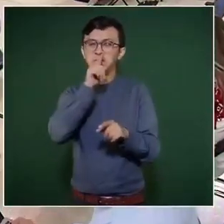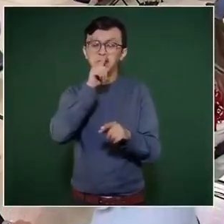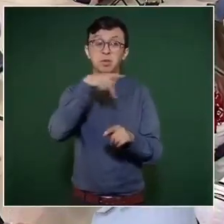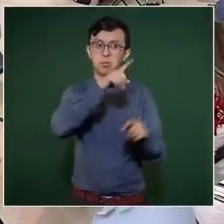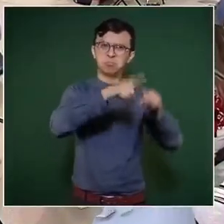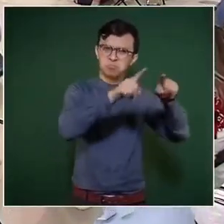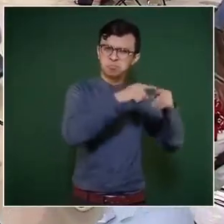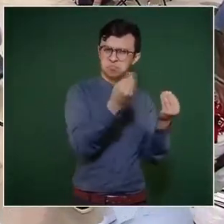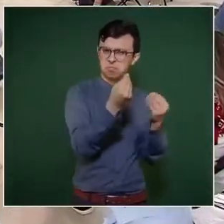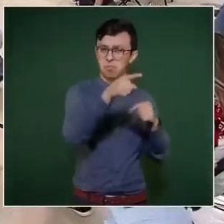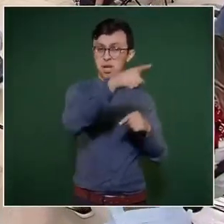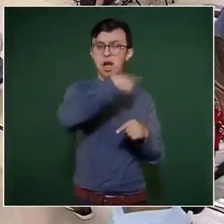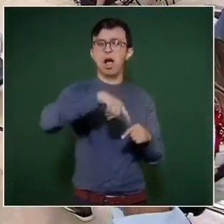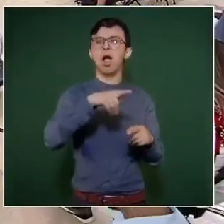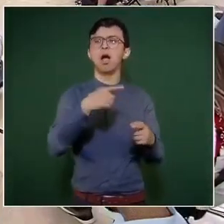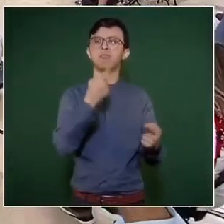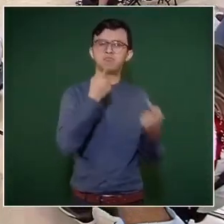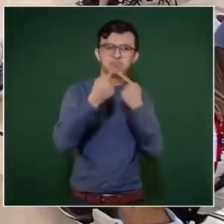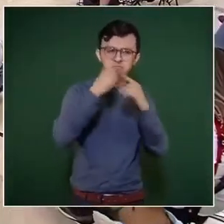se ponen de acuerdo,